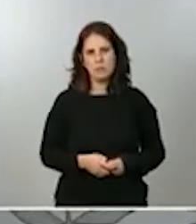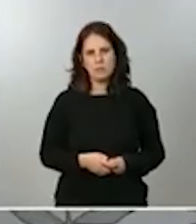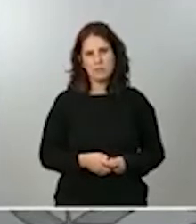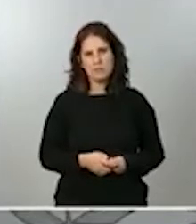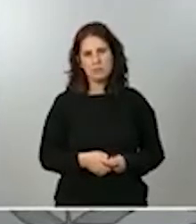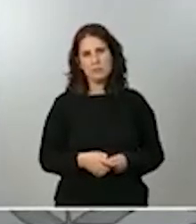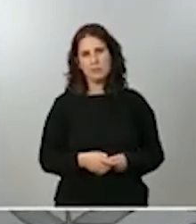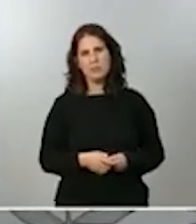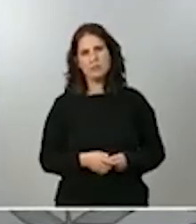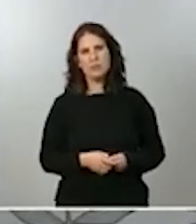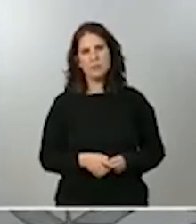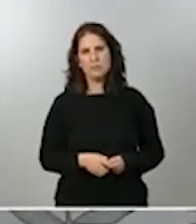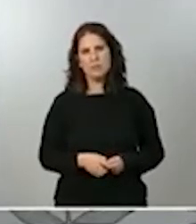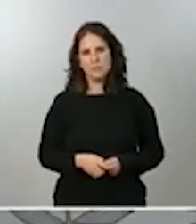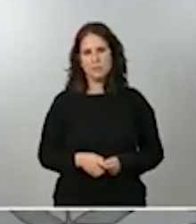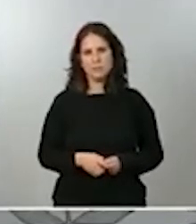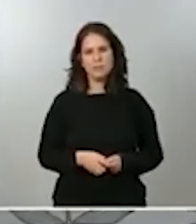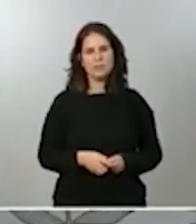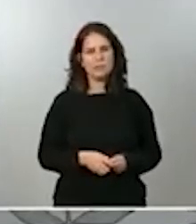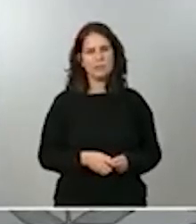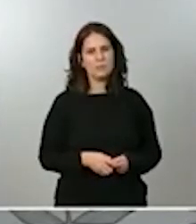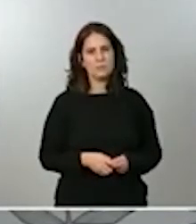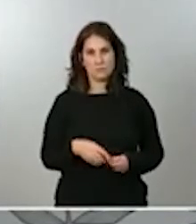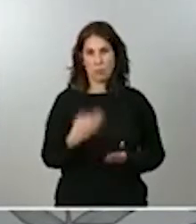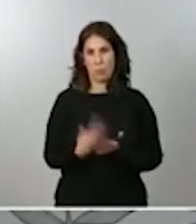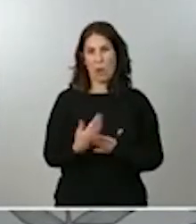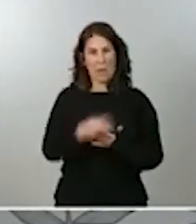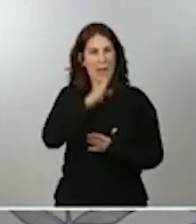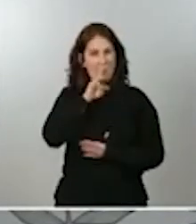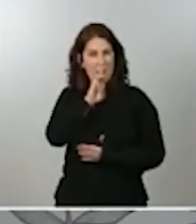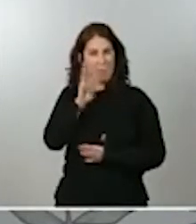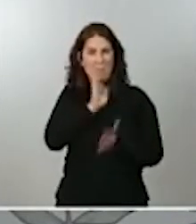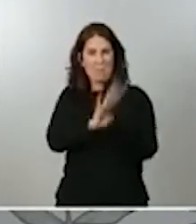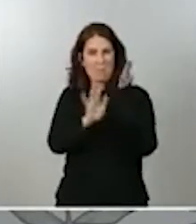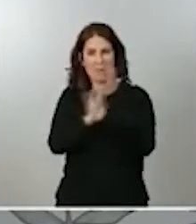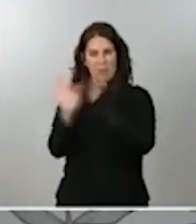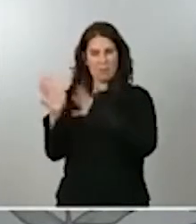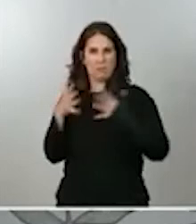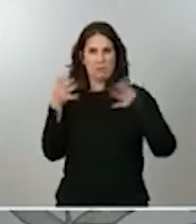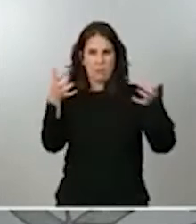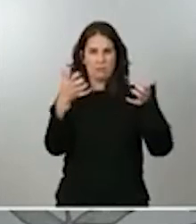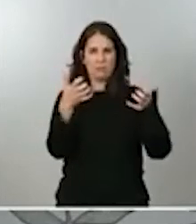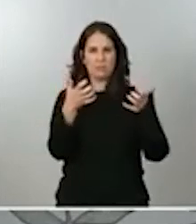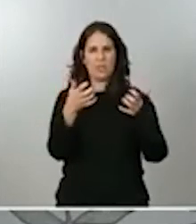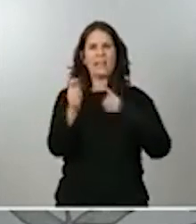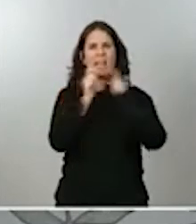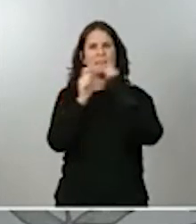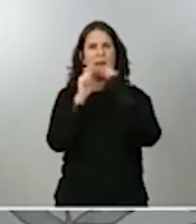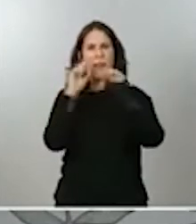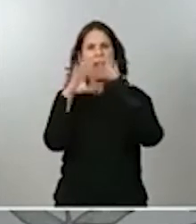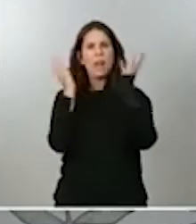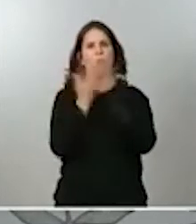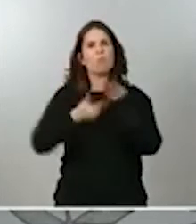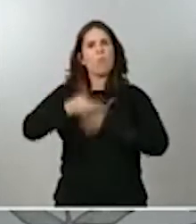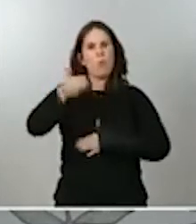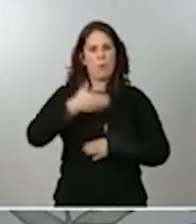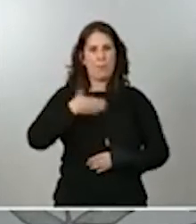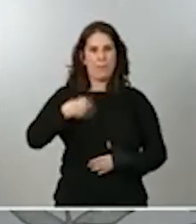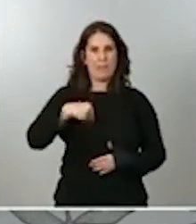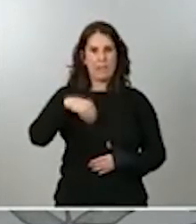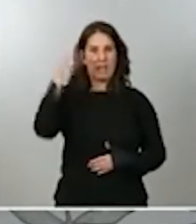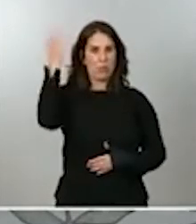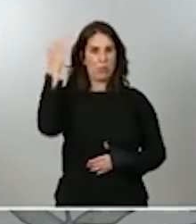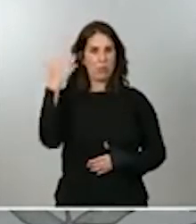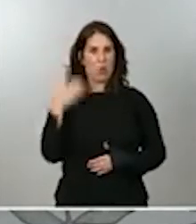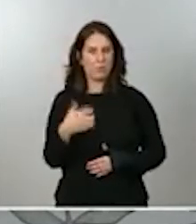titular, por ejemplo, de este fin de semana en una entrevista en el mundo de la presidenta de la comunidad, Isabel Díaz Ayuso, que dijo